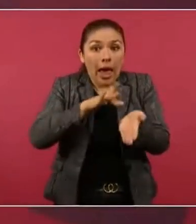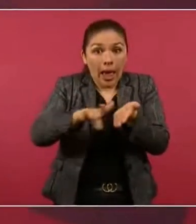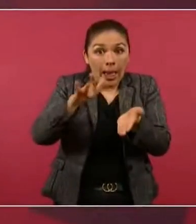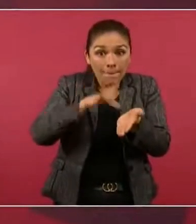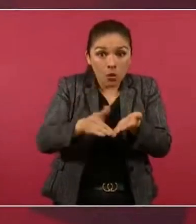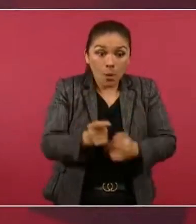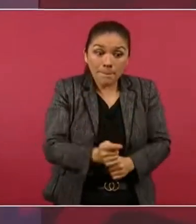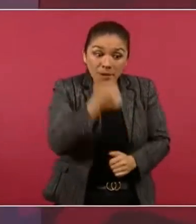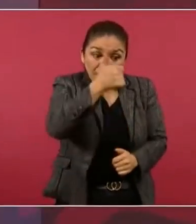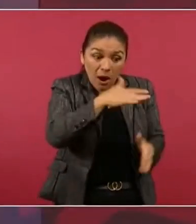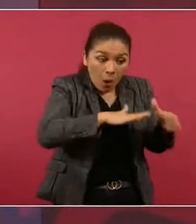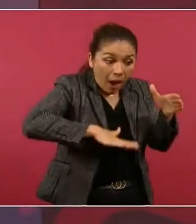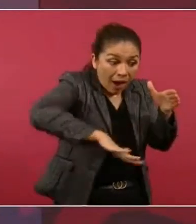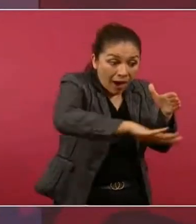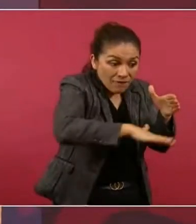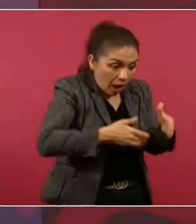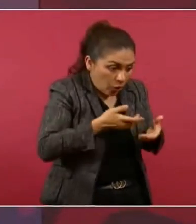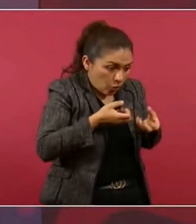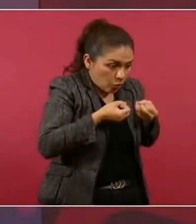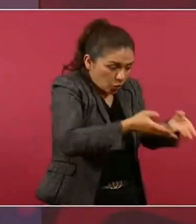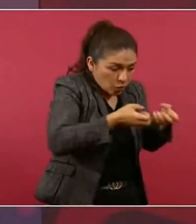para arriba.